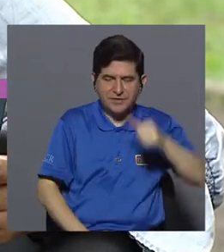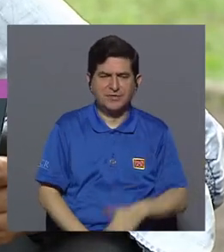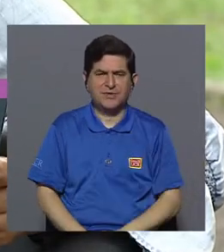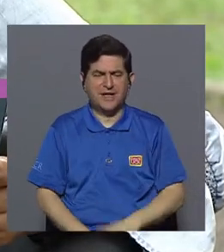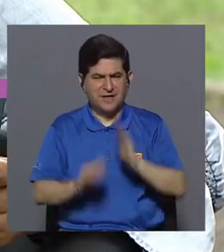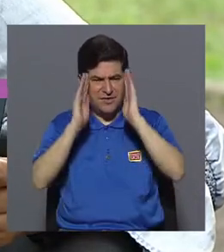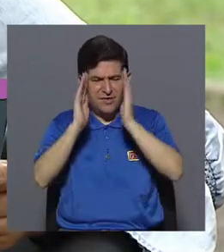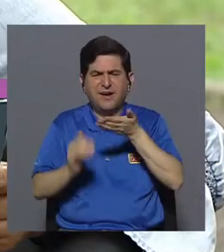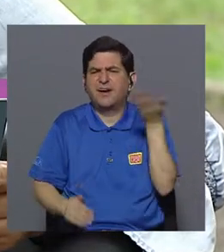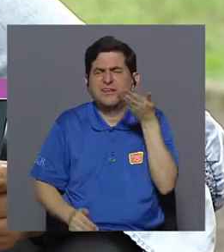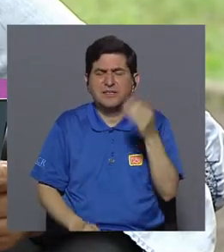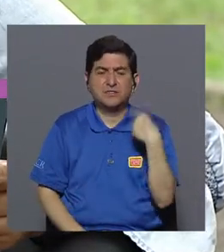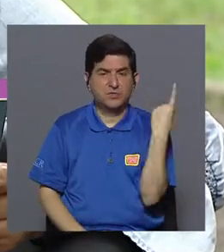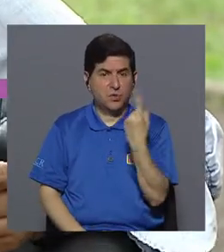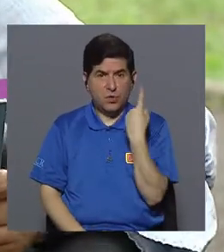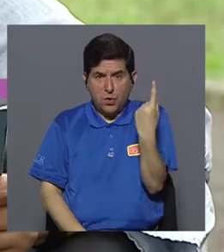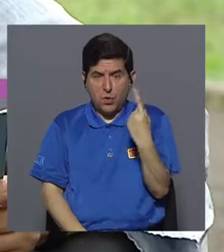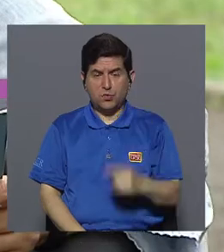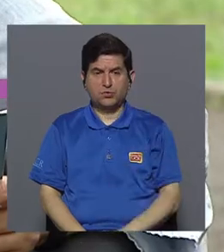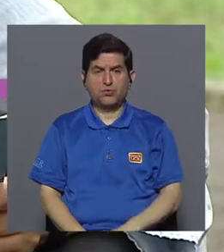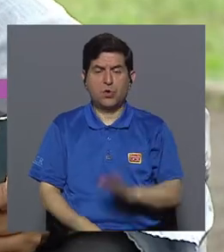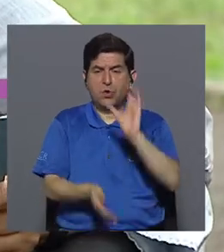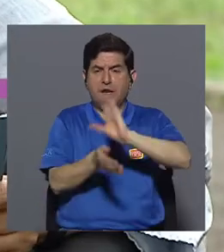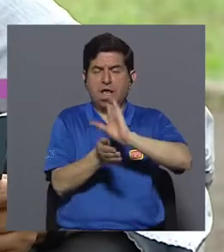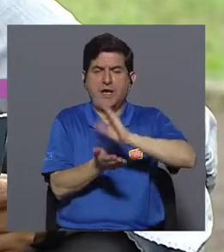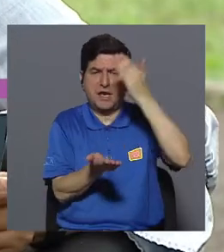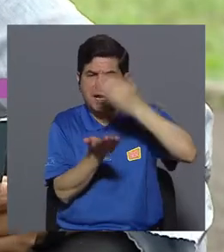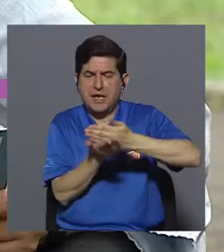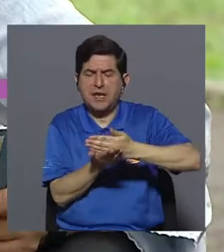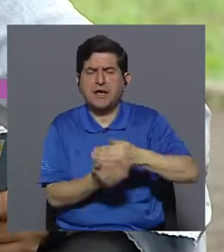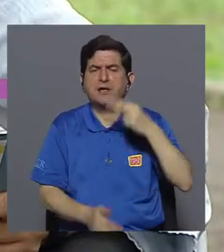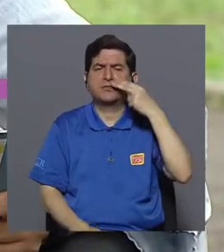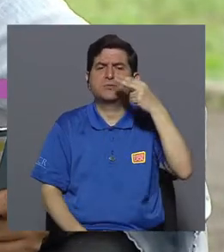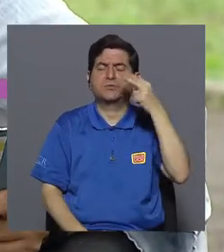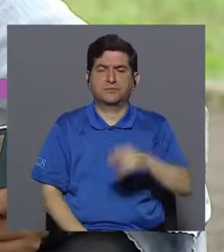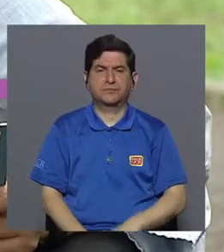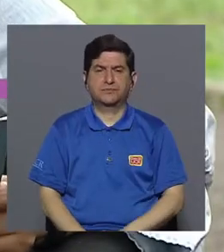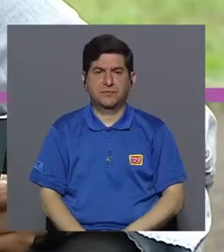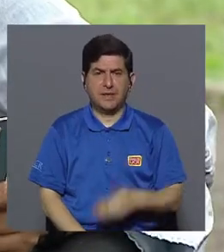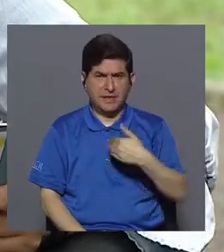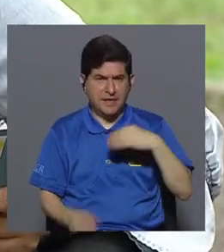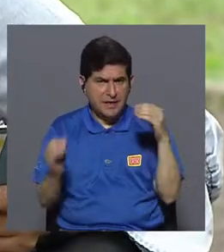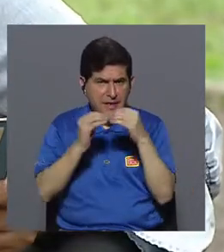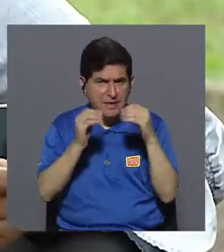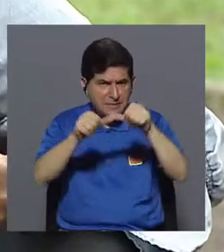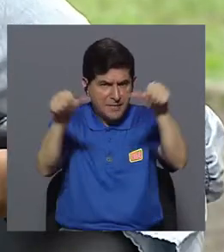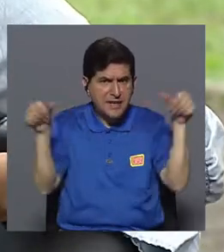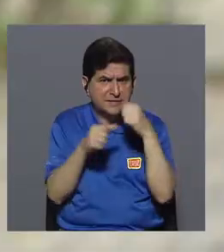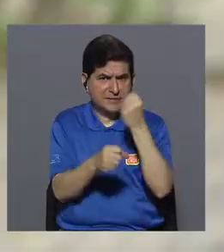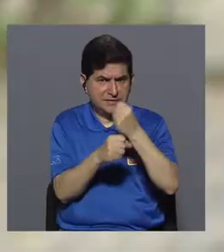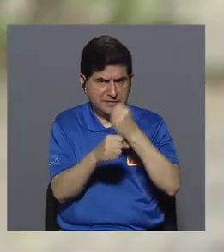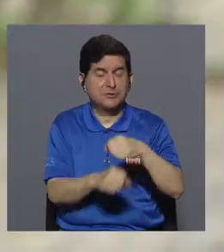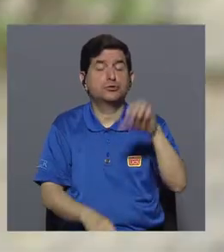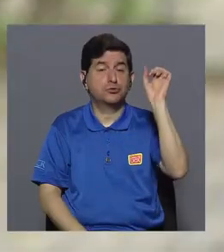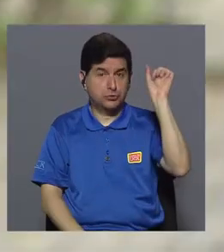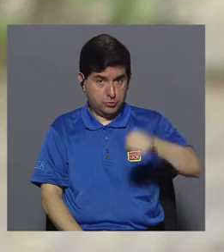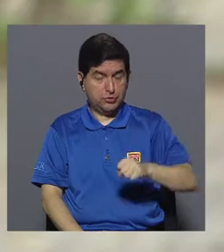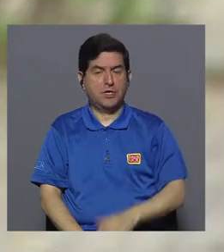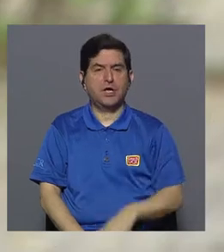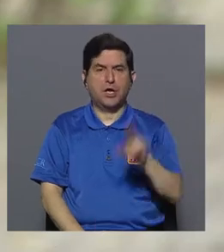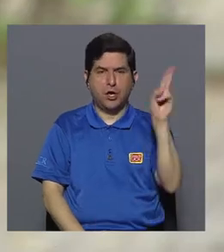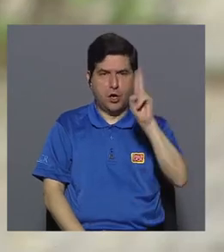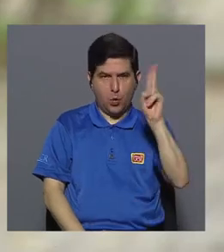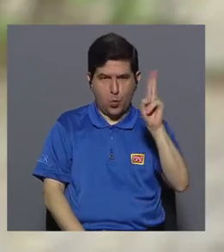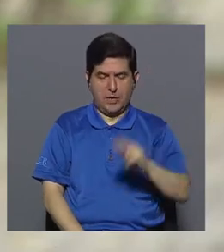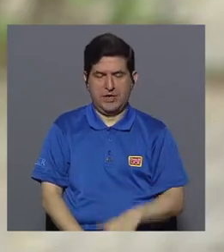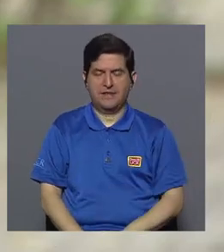¿a qué se dedica o solamente es para las clínicas de cesación de fumado? Tiene más alcance en otras temas. Exactamente,